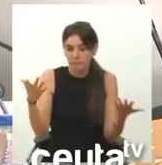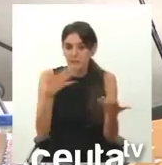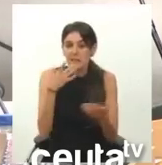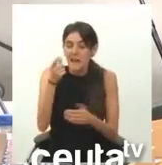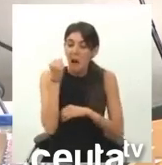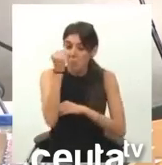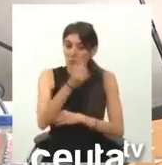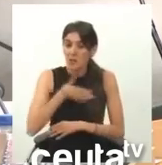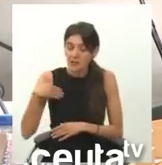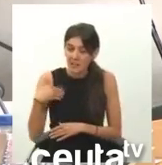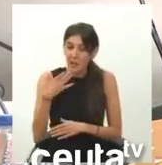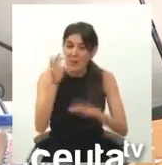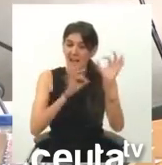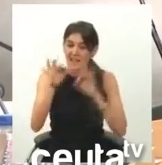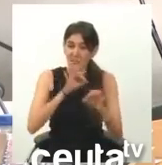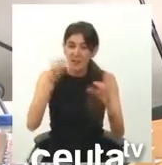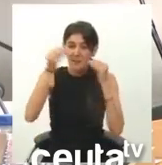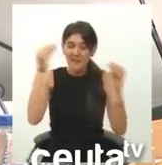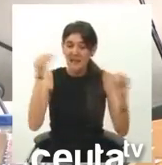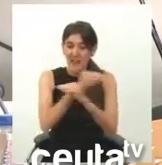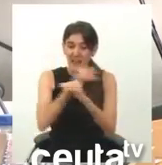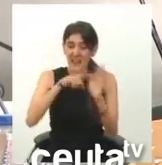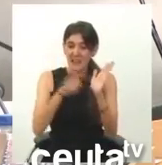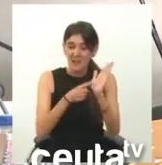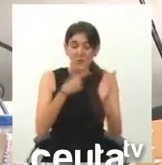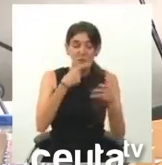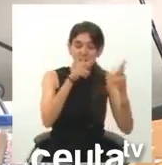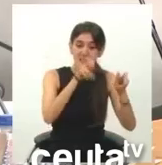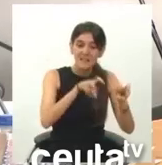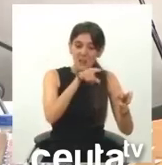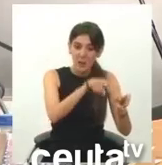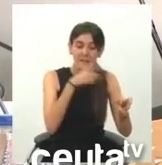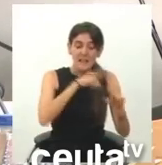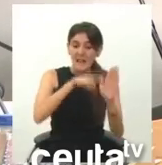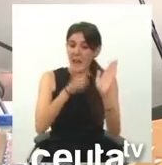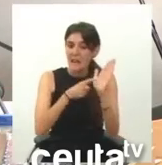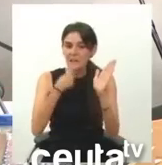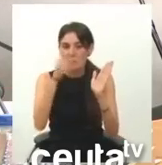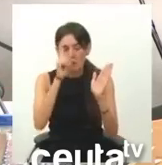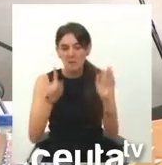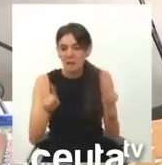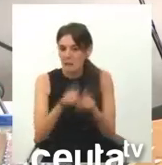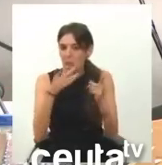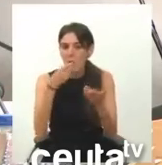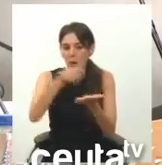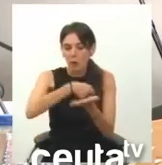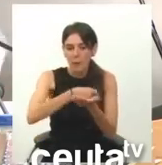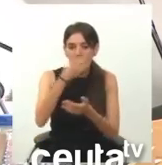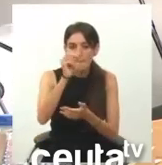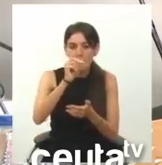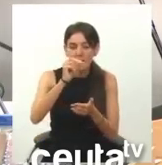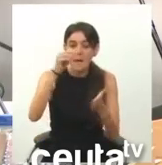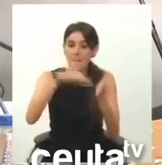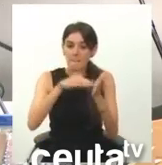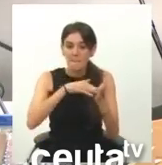quiere que le apoyemos una Asamblea que considera ilegítima. Que, por cierto, usted está sentado ahí. La ilegitimidad parece ser que no le importa a hora de cobrar esos 20.000 euros